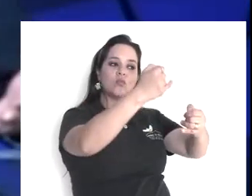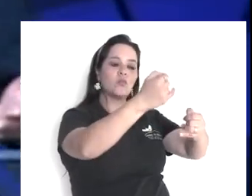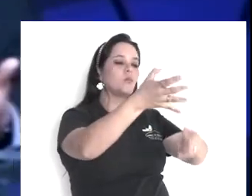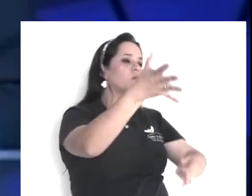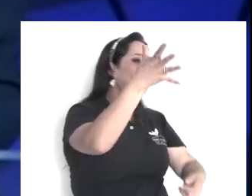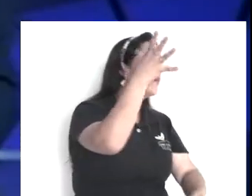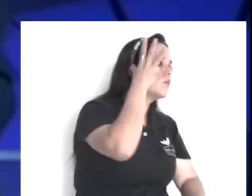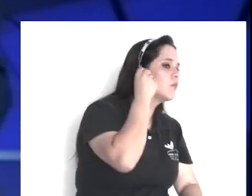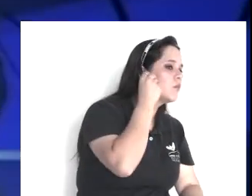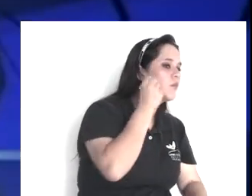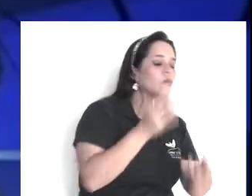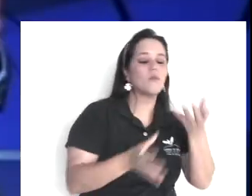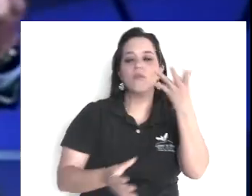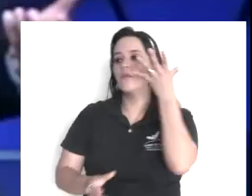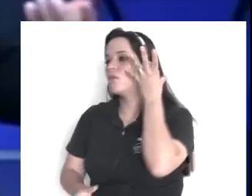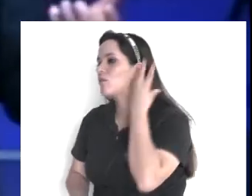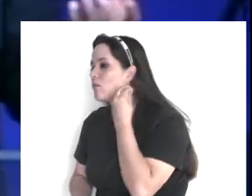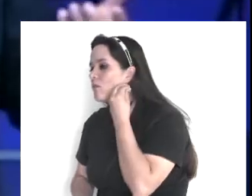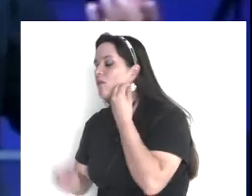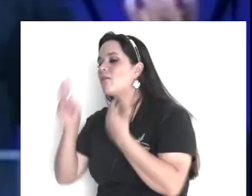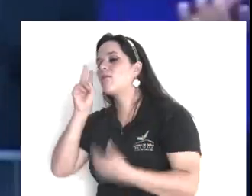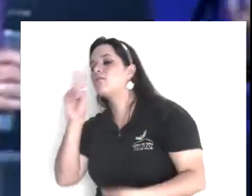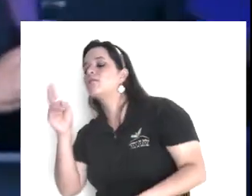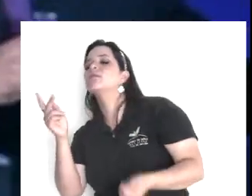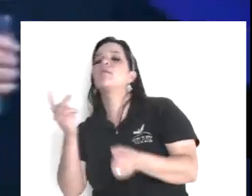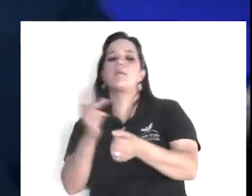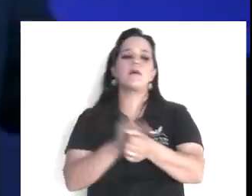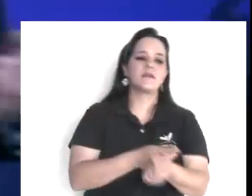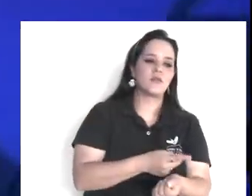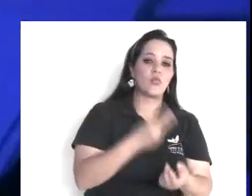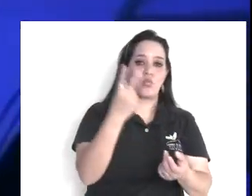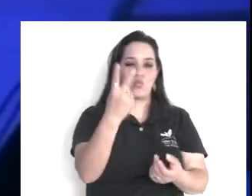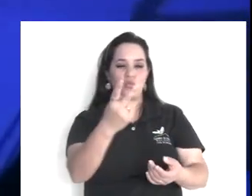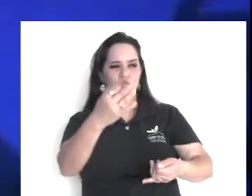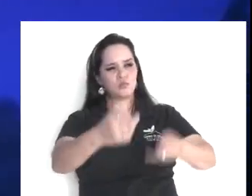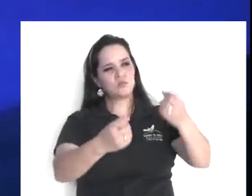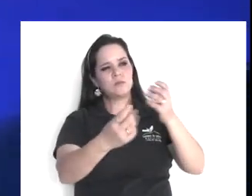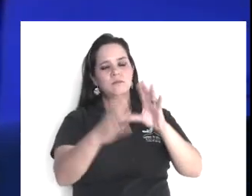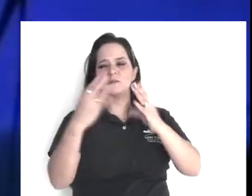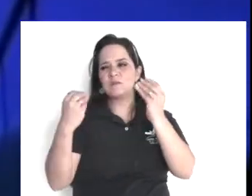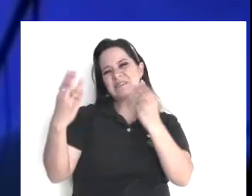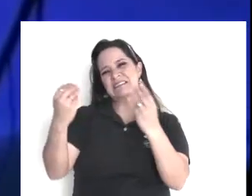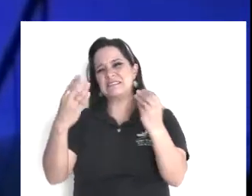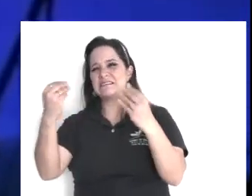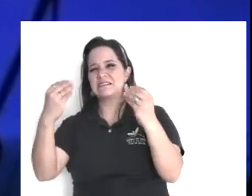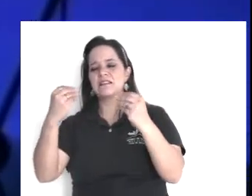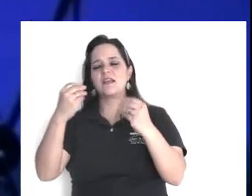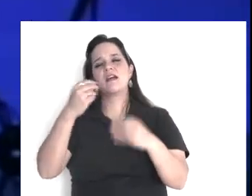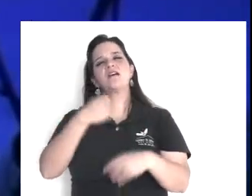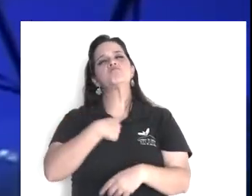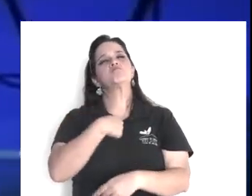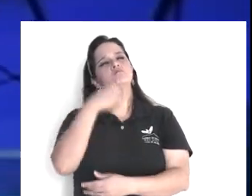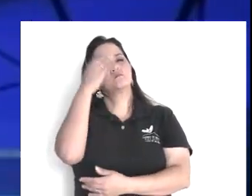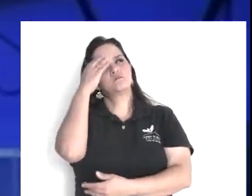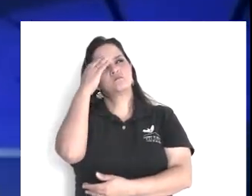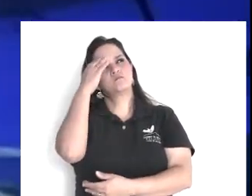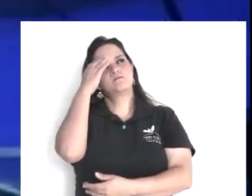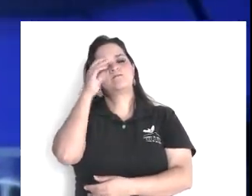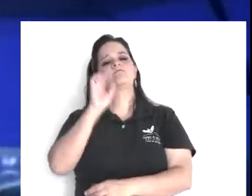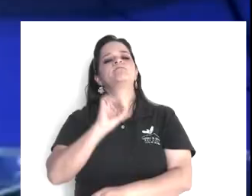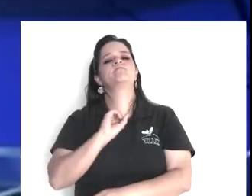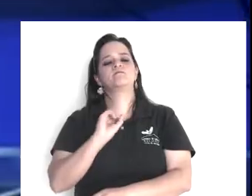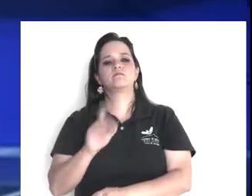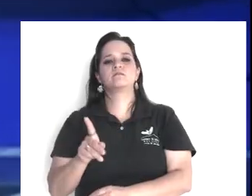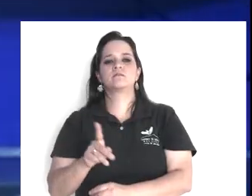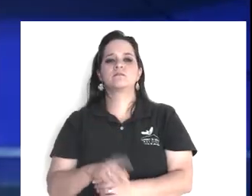juzga a alguien, si primero, no le oye, y luego mira lo que dice, y sabe, lo